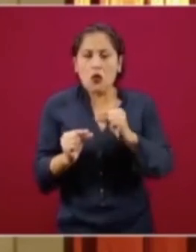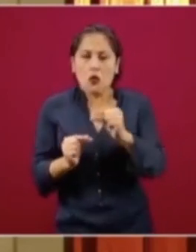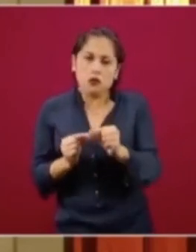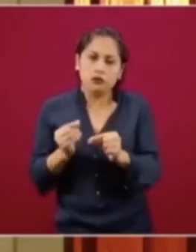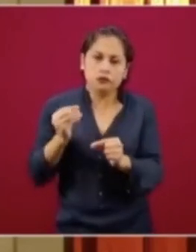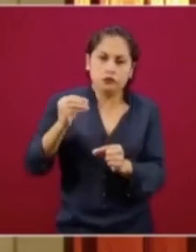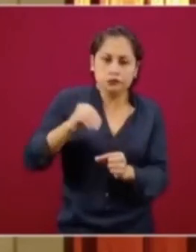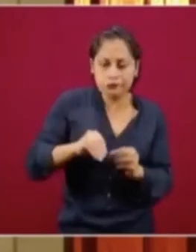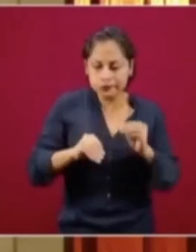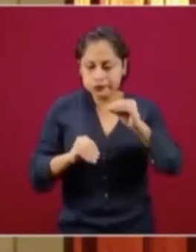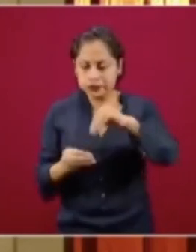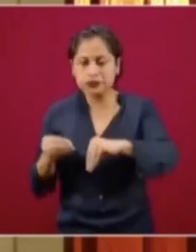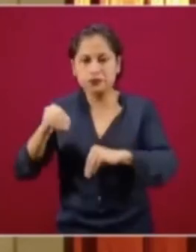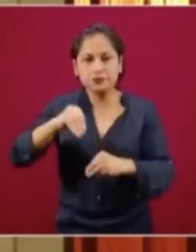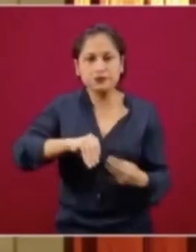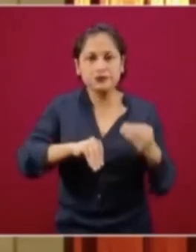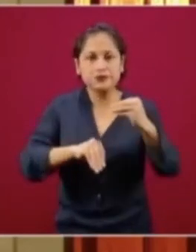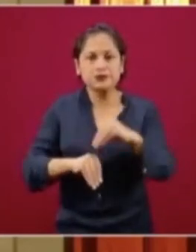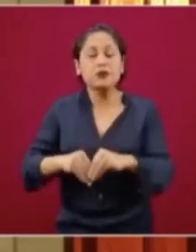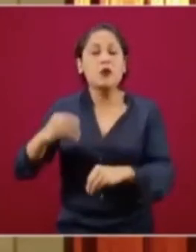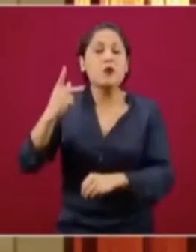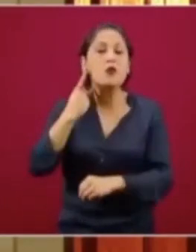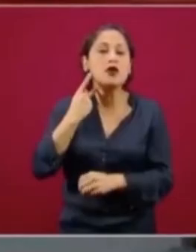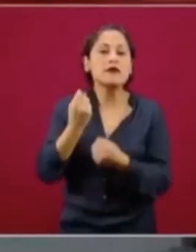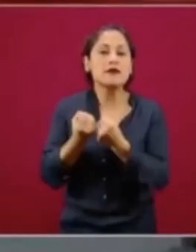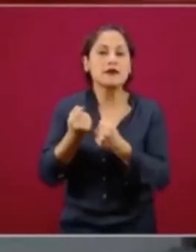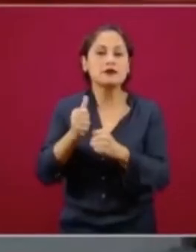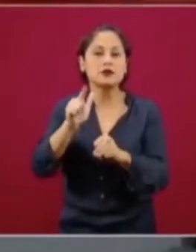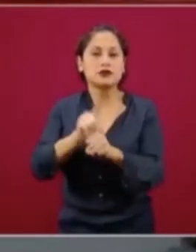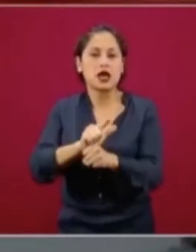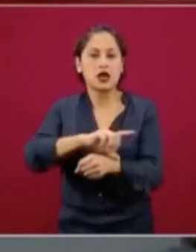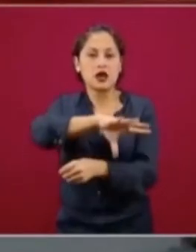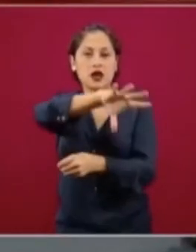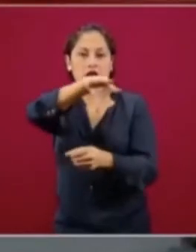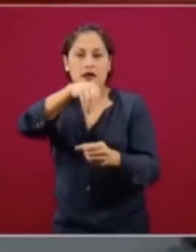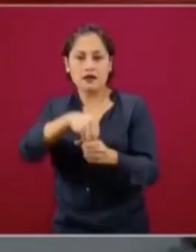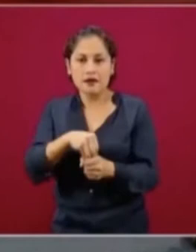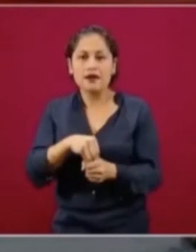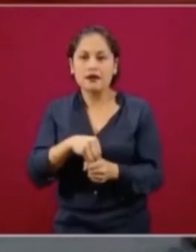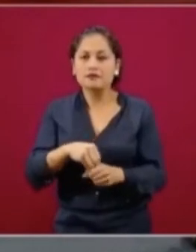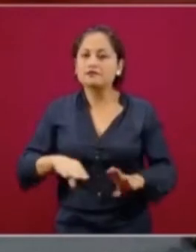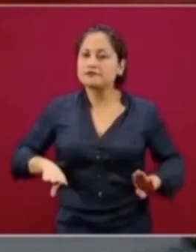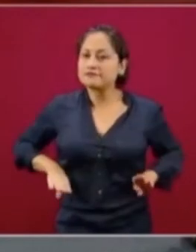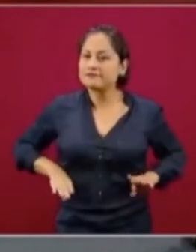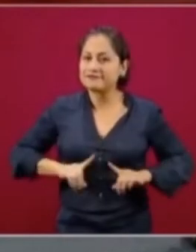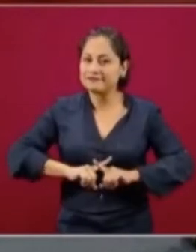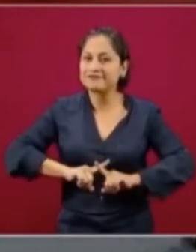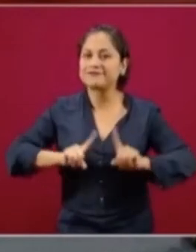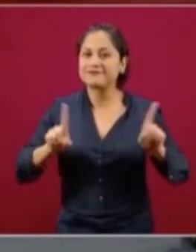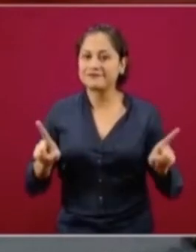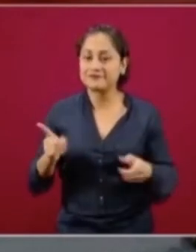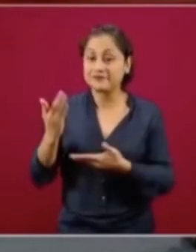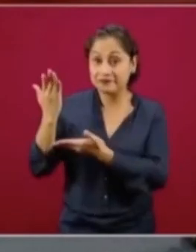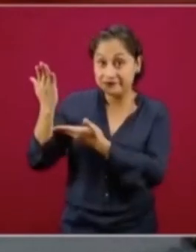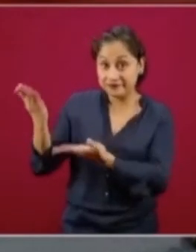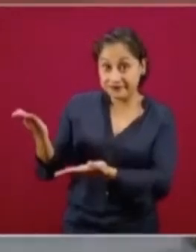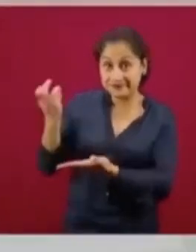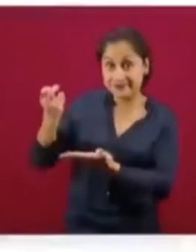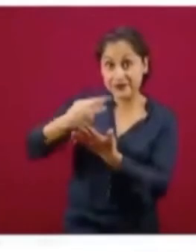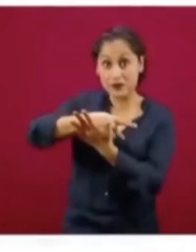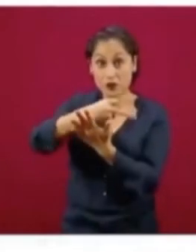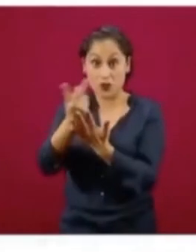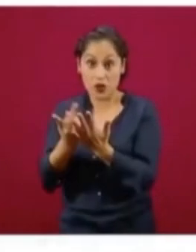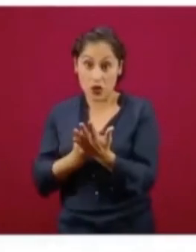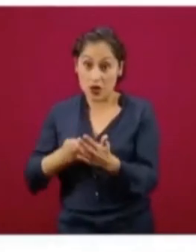social integral, una política social diferente. Estos son los programas prioritarios, aquí ponemos el ejemplo,